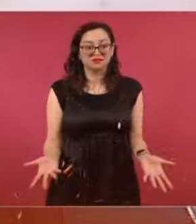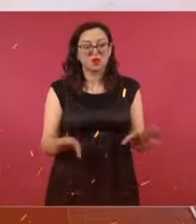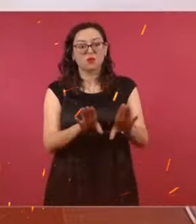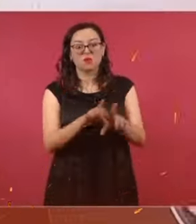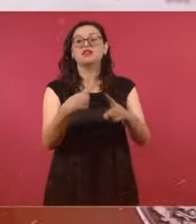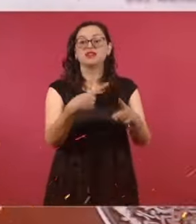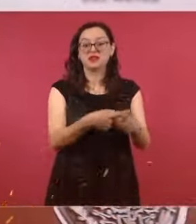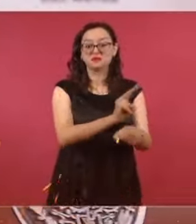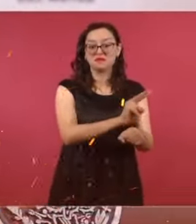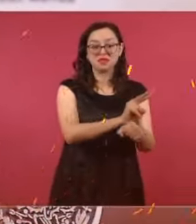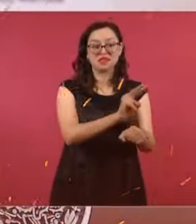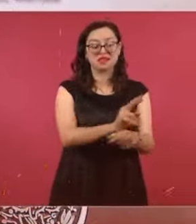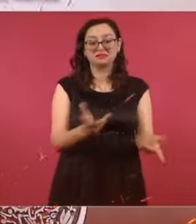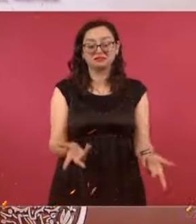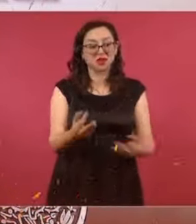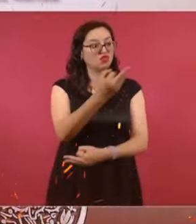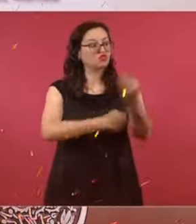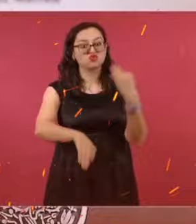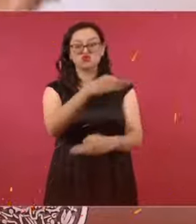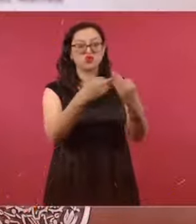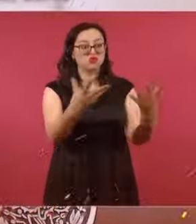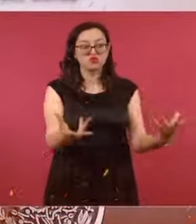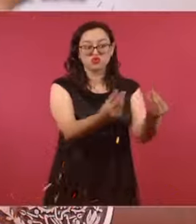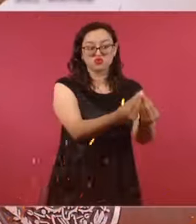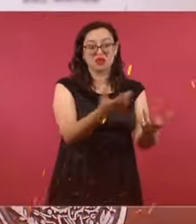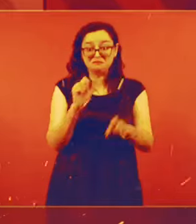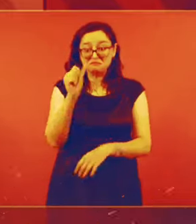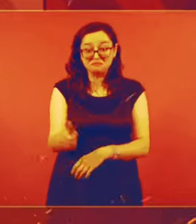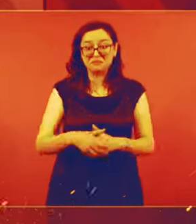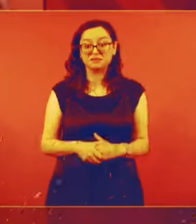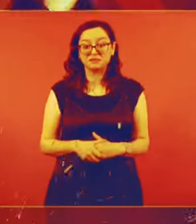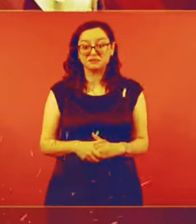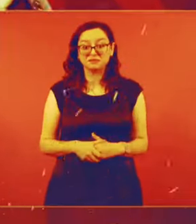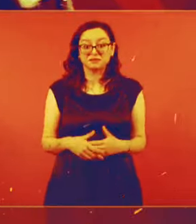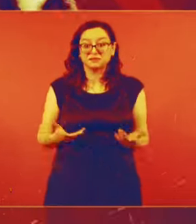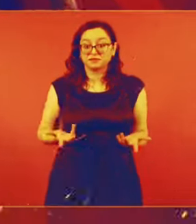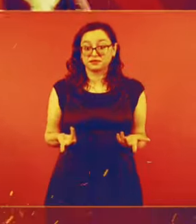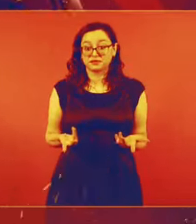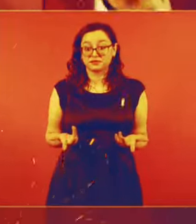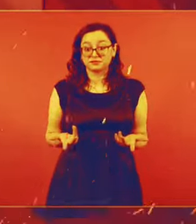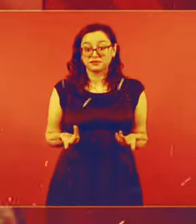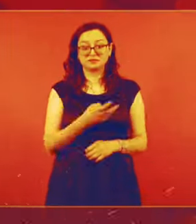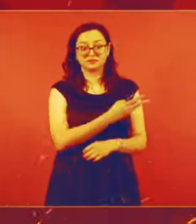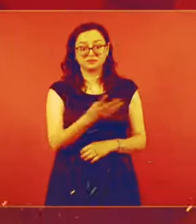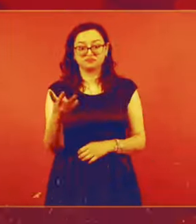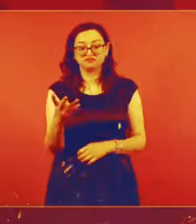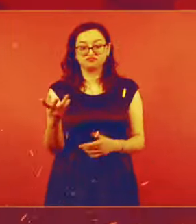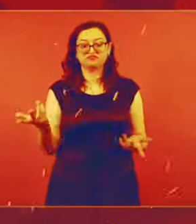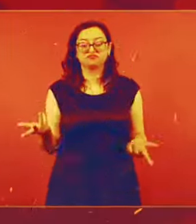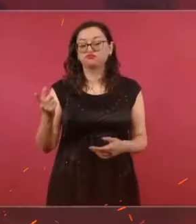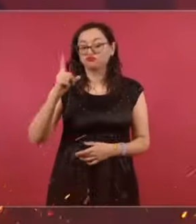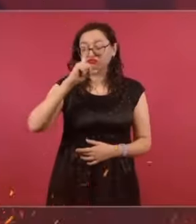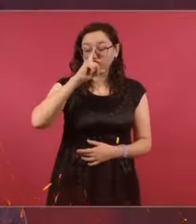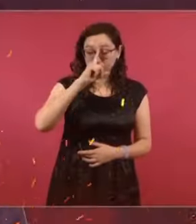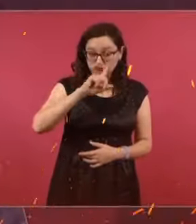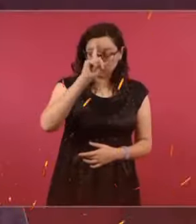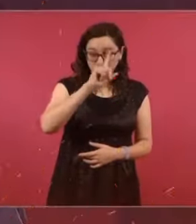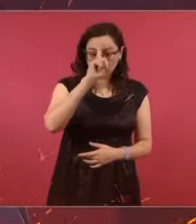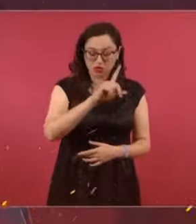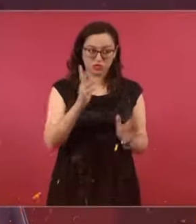ladeado. No hay un mínimo equilibrio. Entonces, para los empresarios, es una recomendación